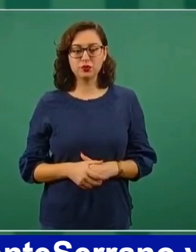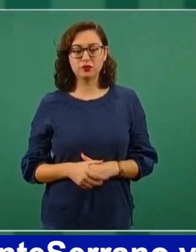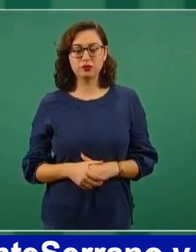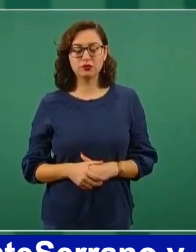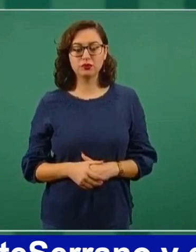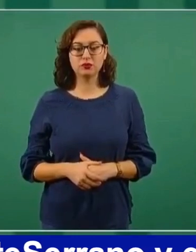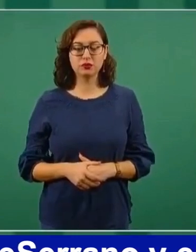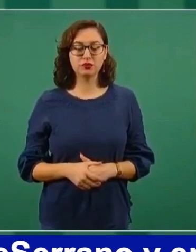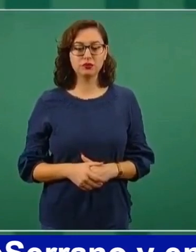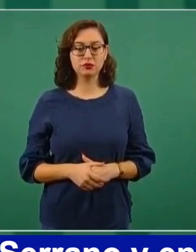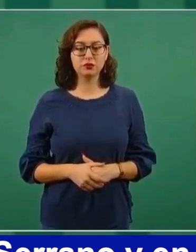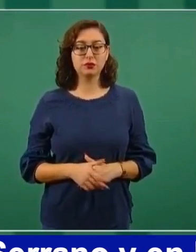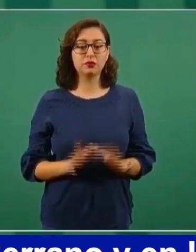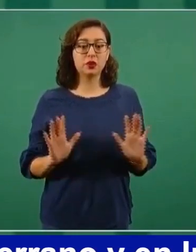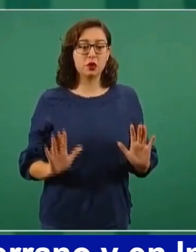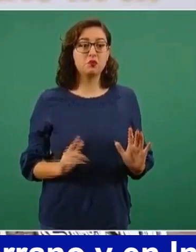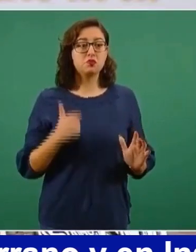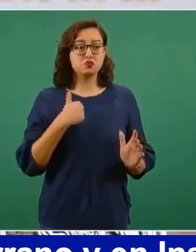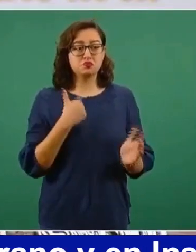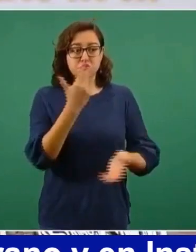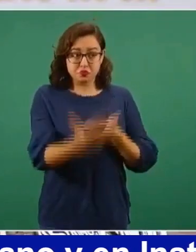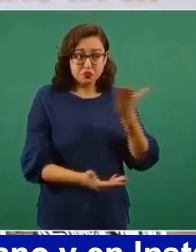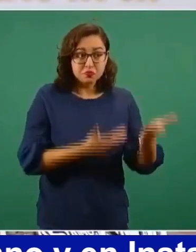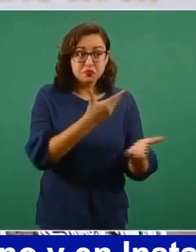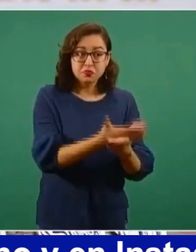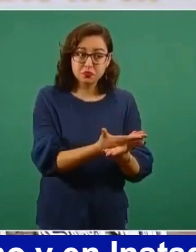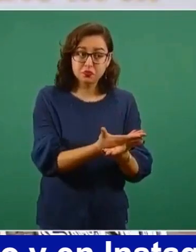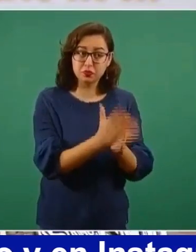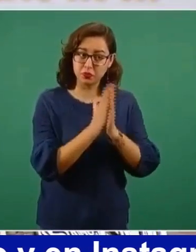y que era mucho más provechoso